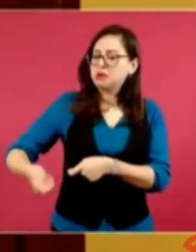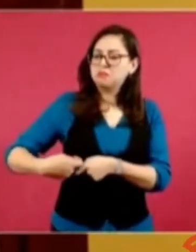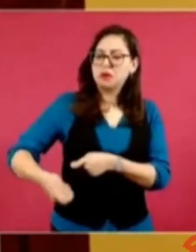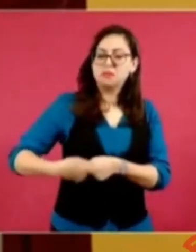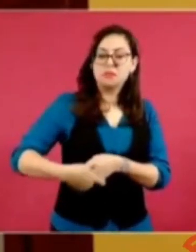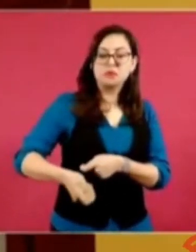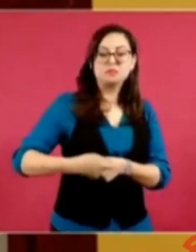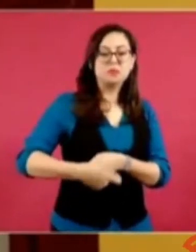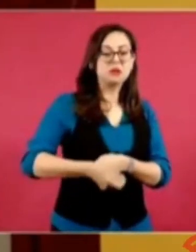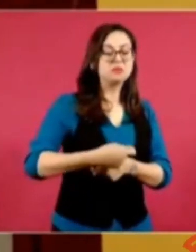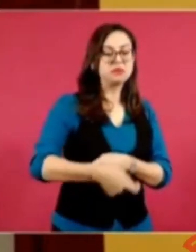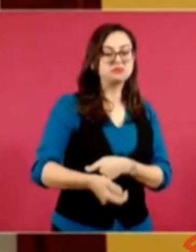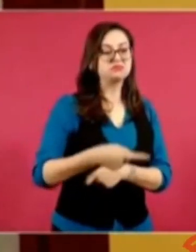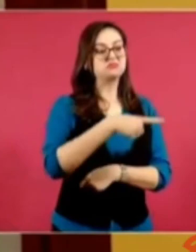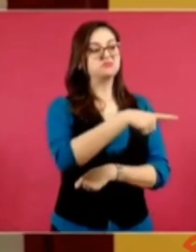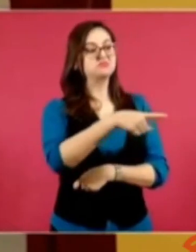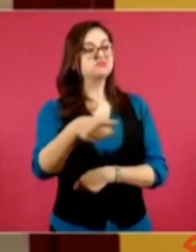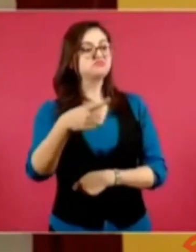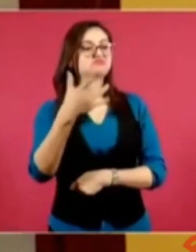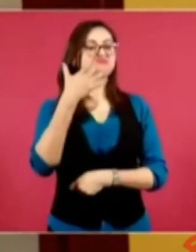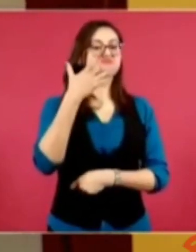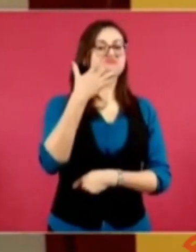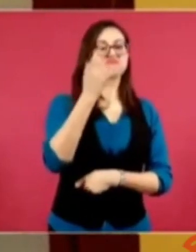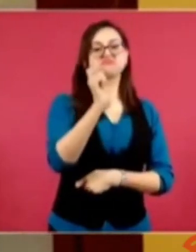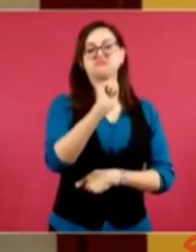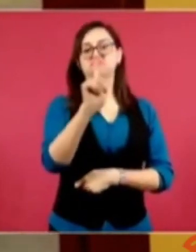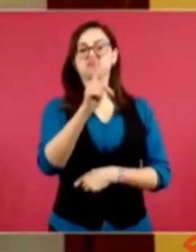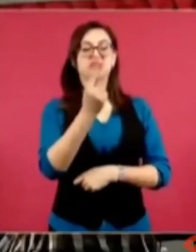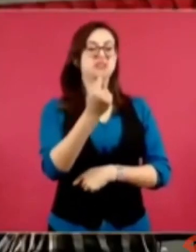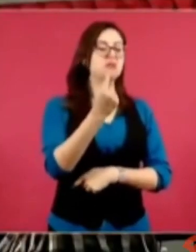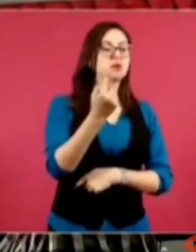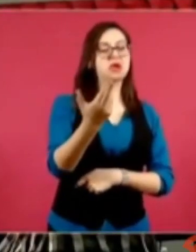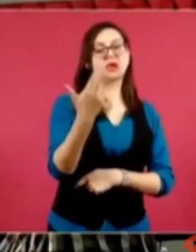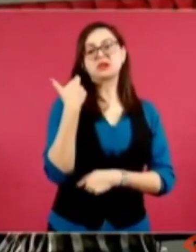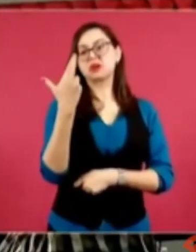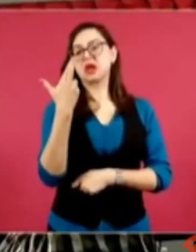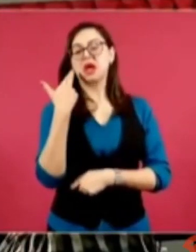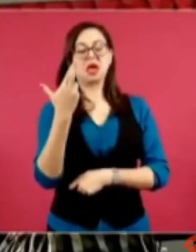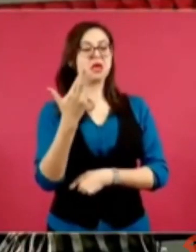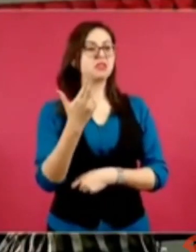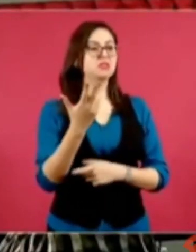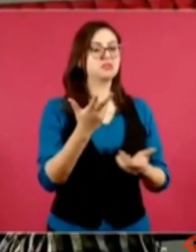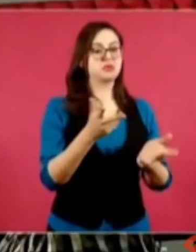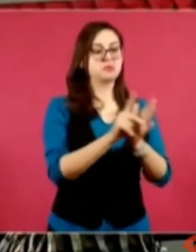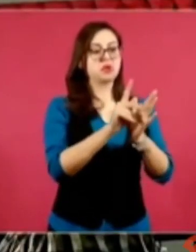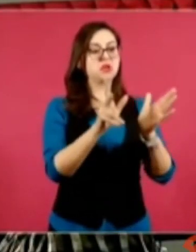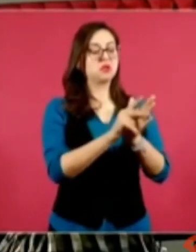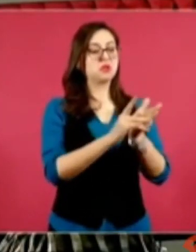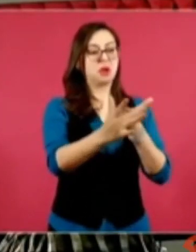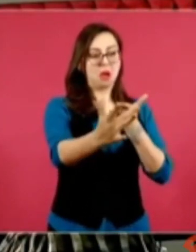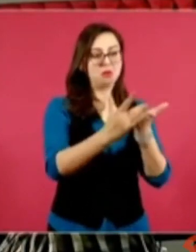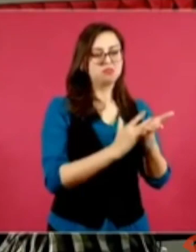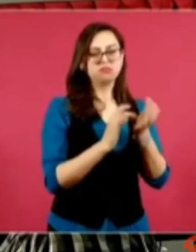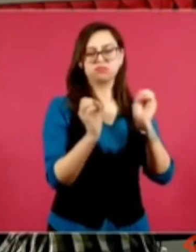de los medios convencionales de información sino en contra de ellos